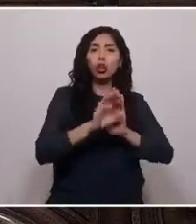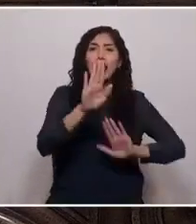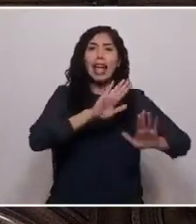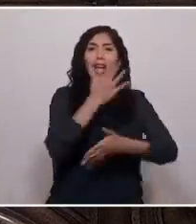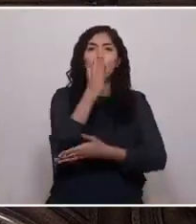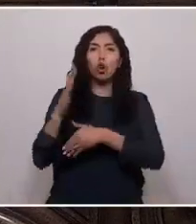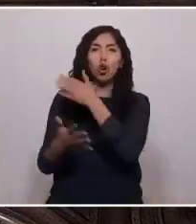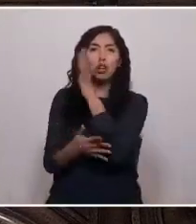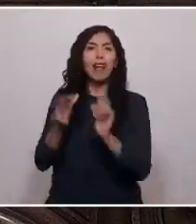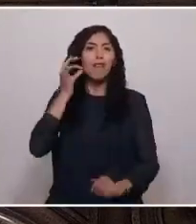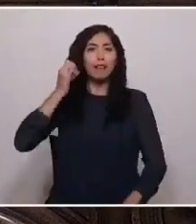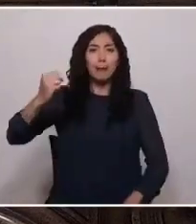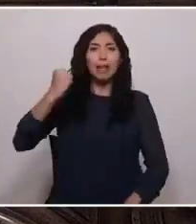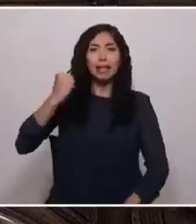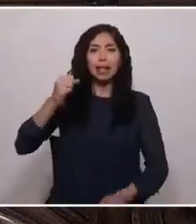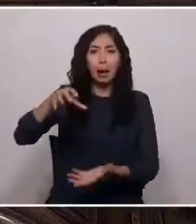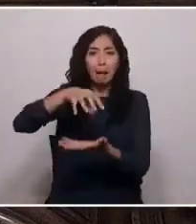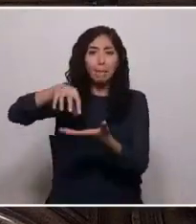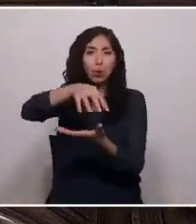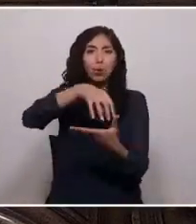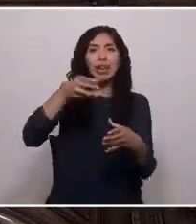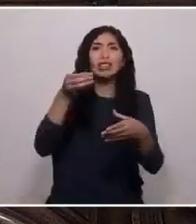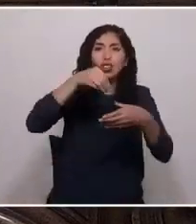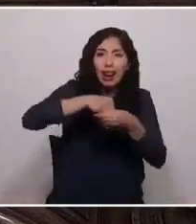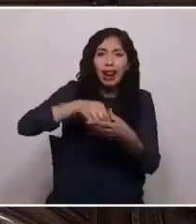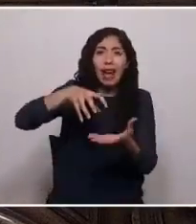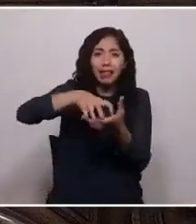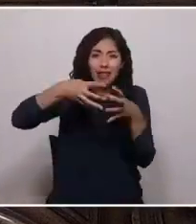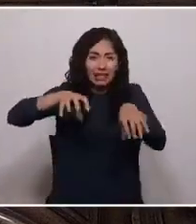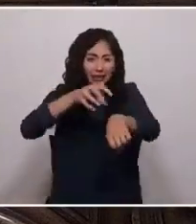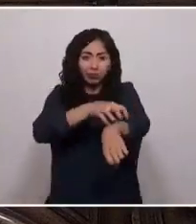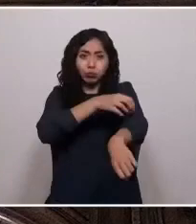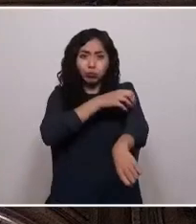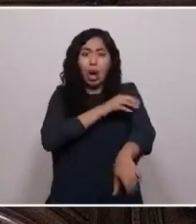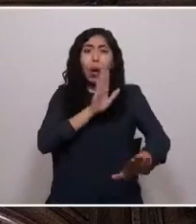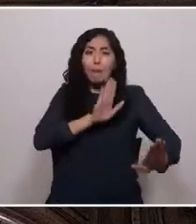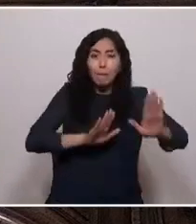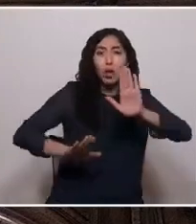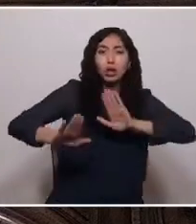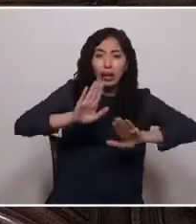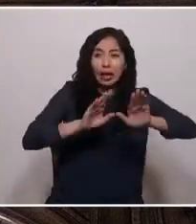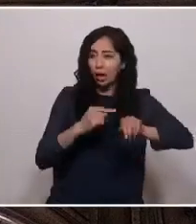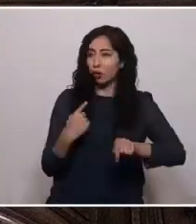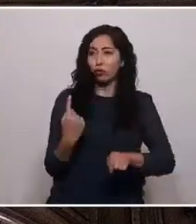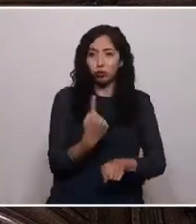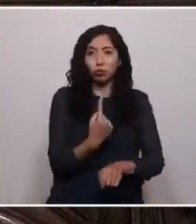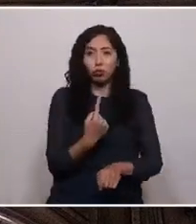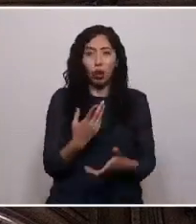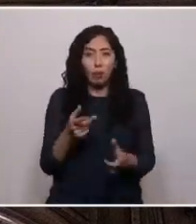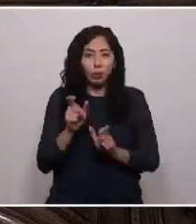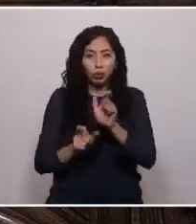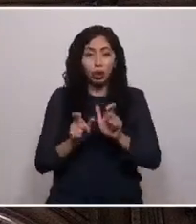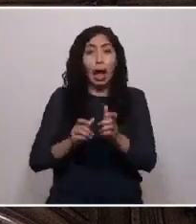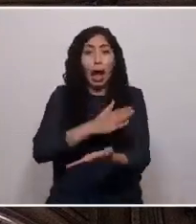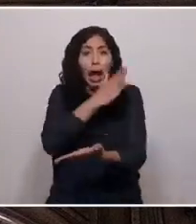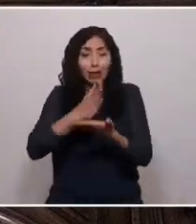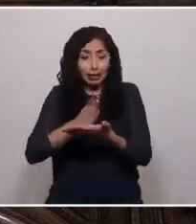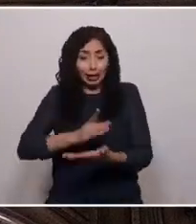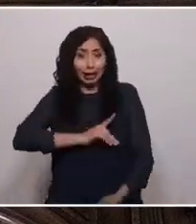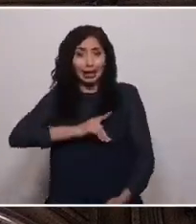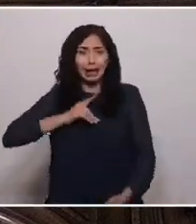feminista, plurinacional, descentralizada y que proteja las regiones que aún somos paraíso. Hasta que la dignidad se haga